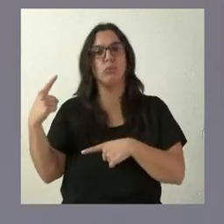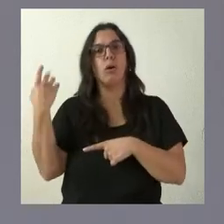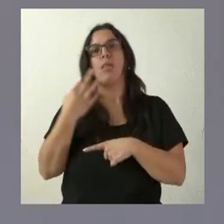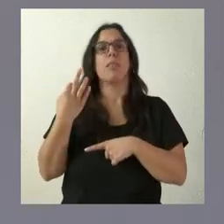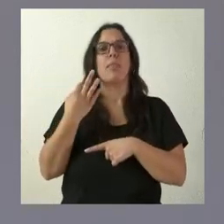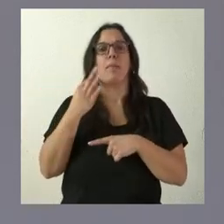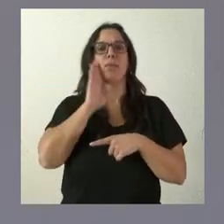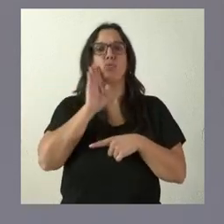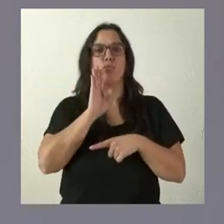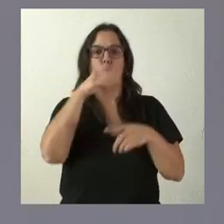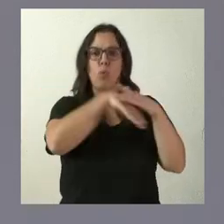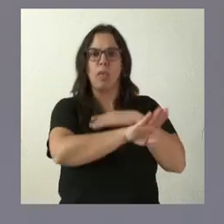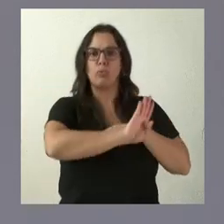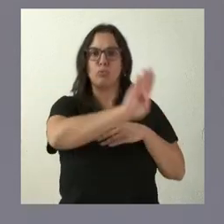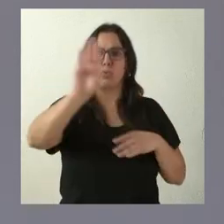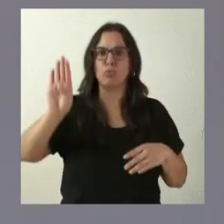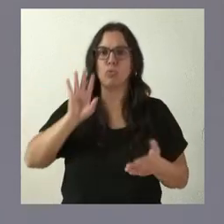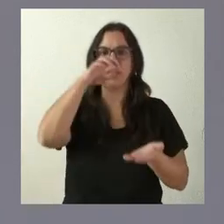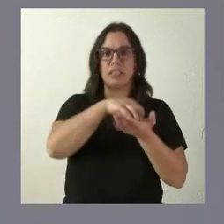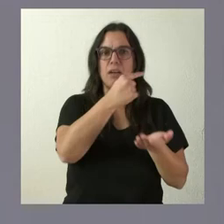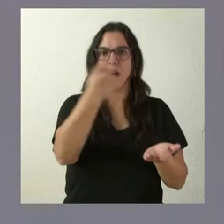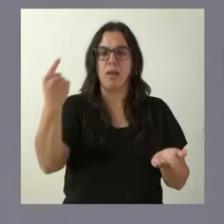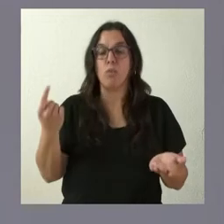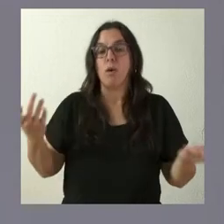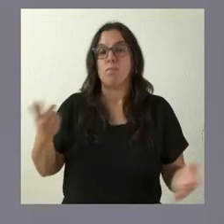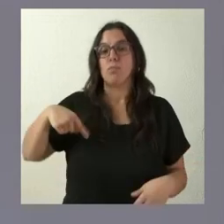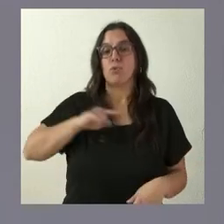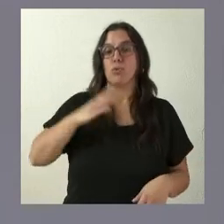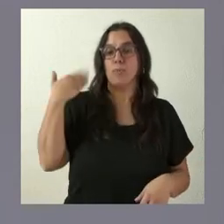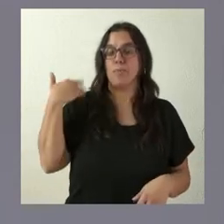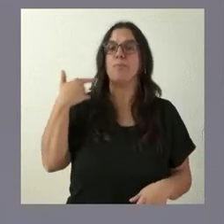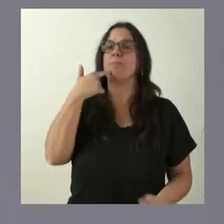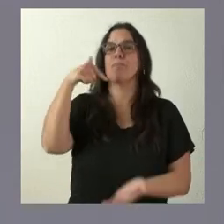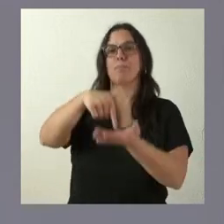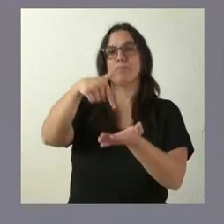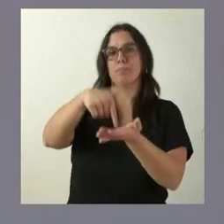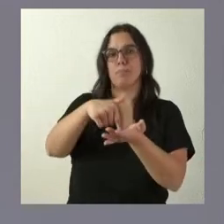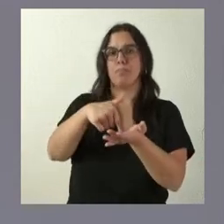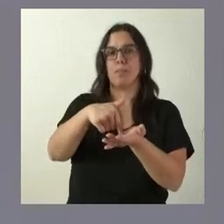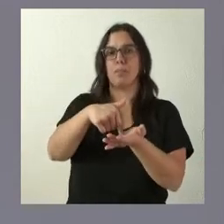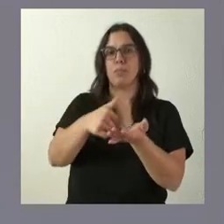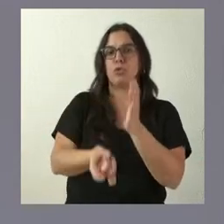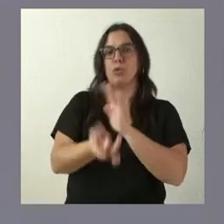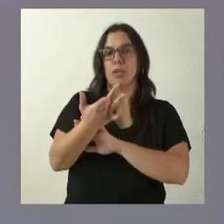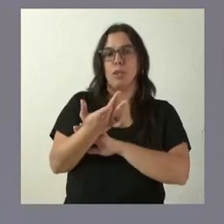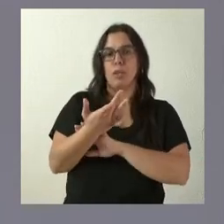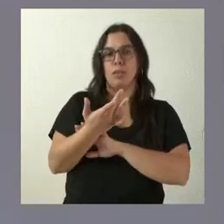se haga cargo de esos residuos. Por otra parte, saben ustedes que nosotros habíamos impuesto un tributo sobre esos residuos generados